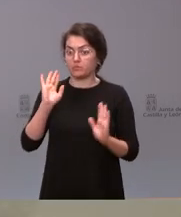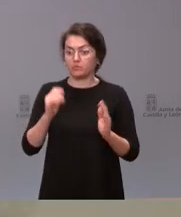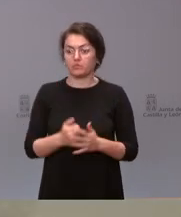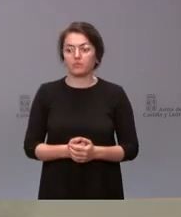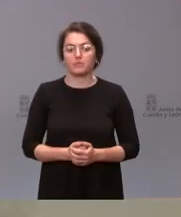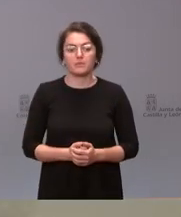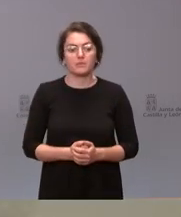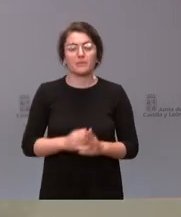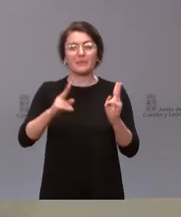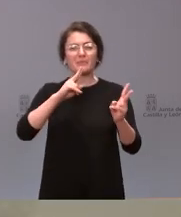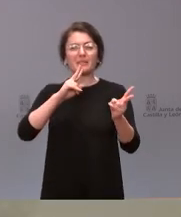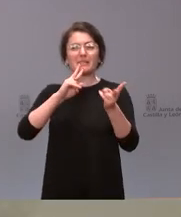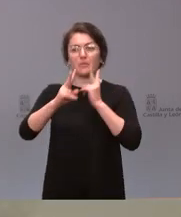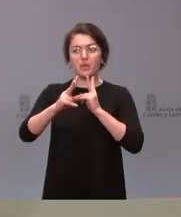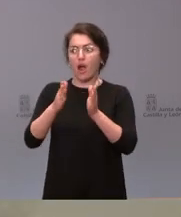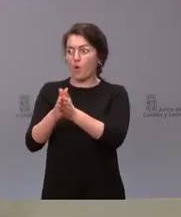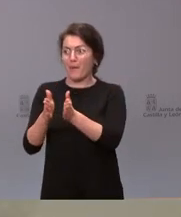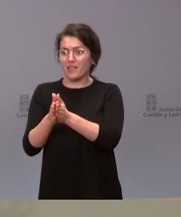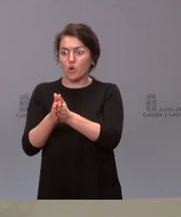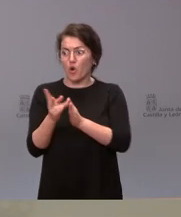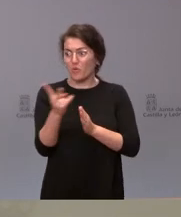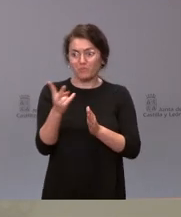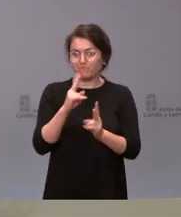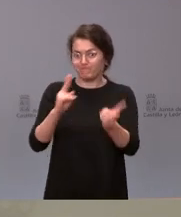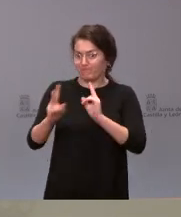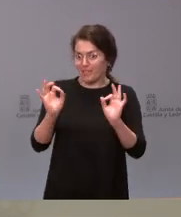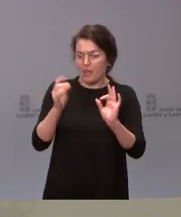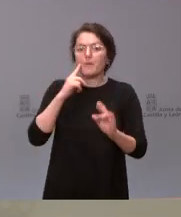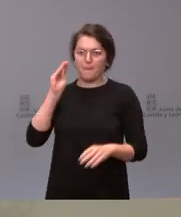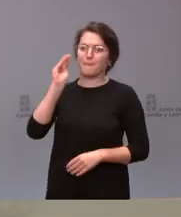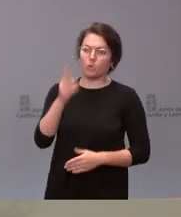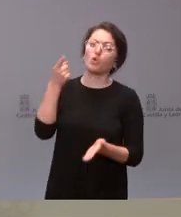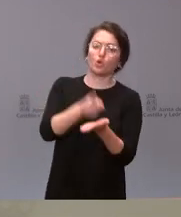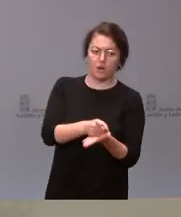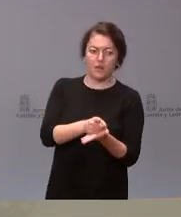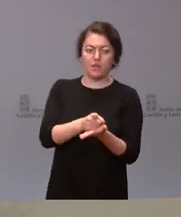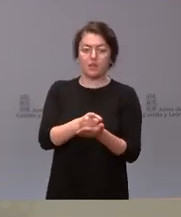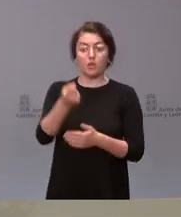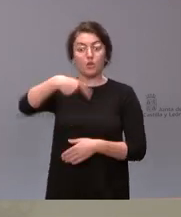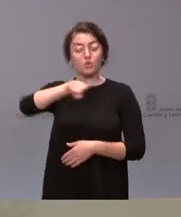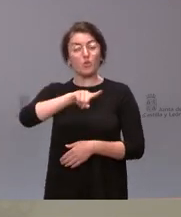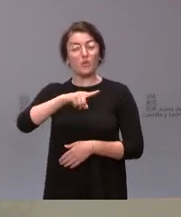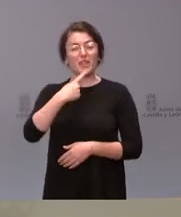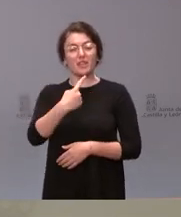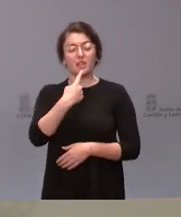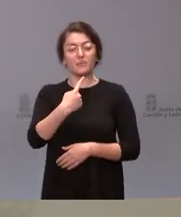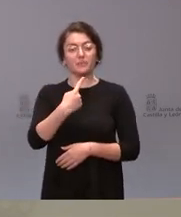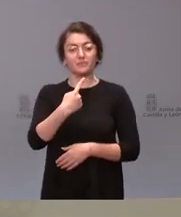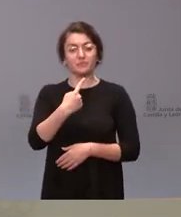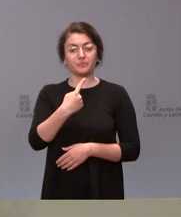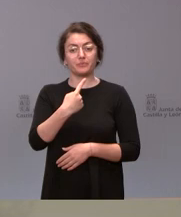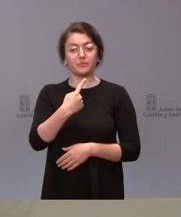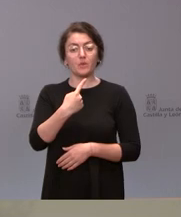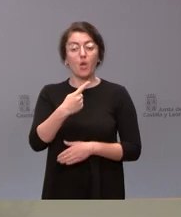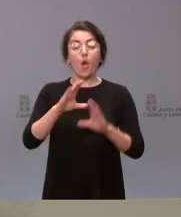contestado ni al compañero ni a la compañera, voy a intentarlo yo. Ustedes siempre han dicho que el gobierno entre